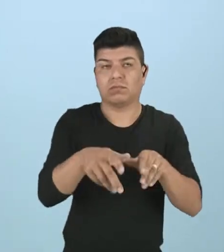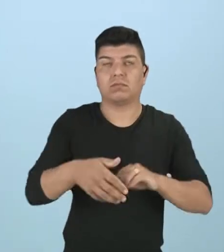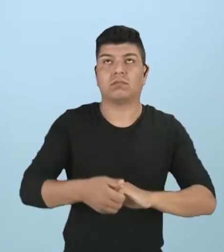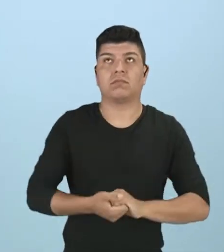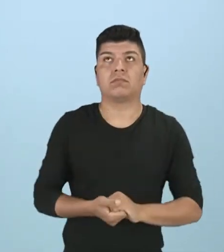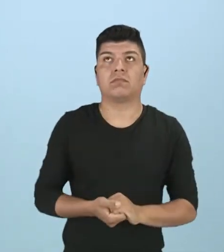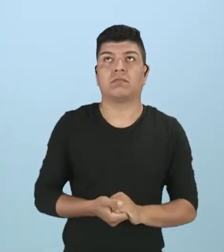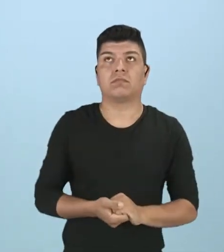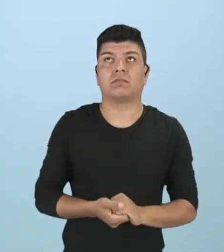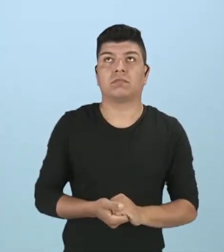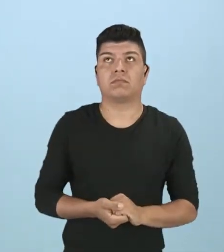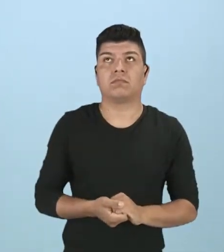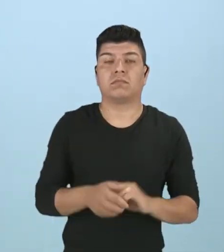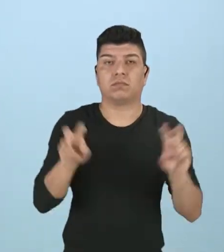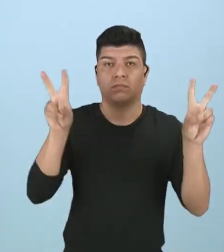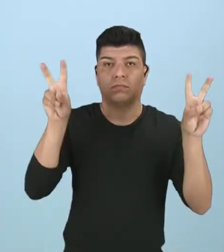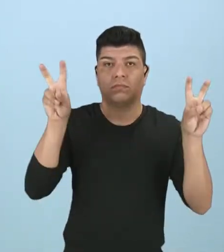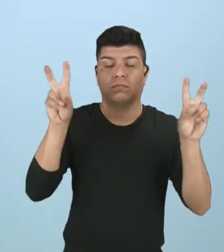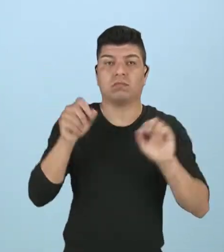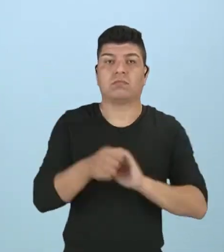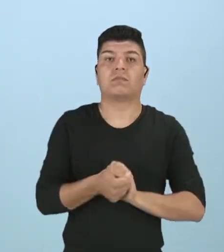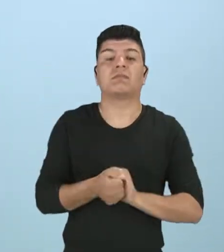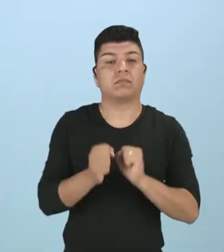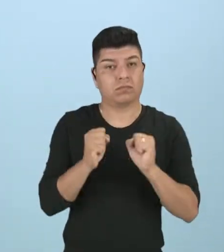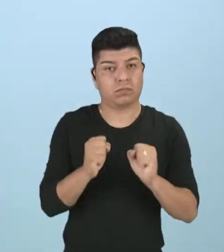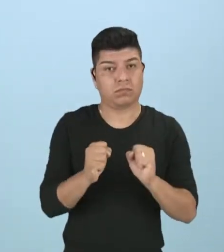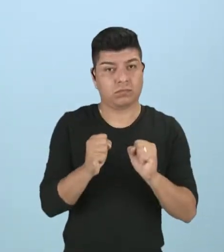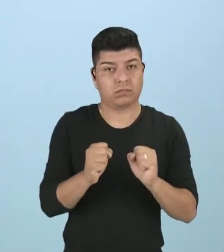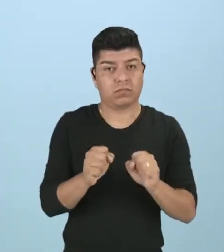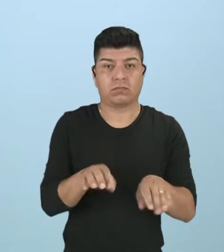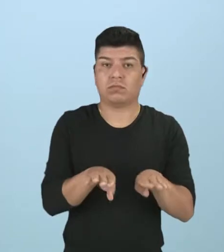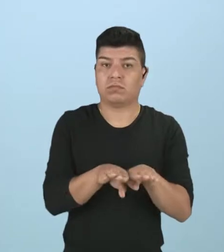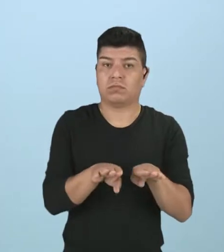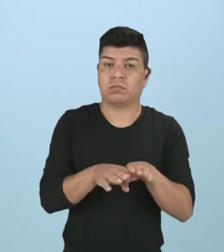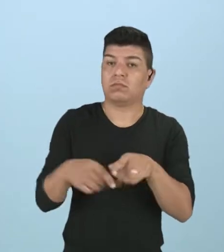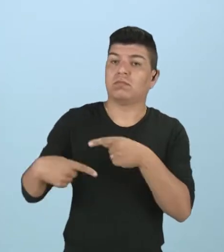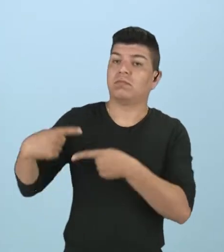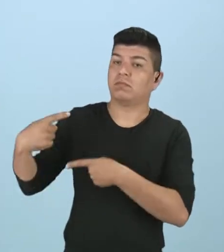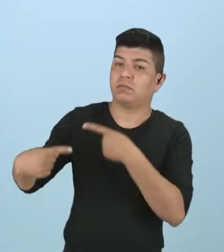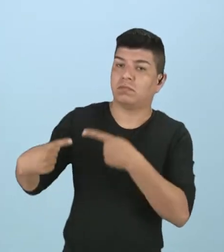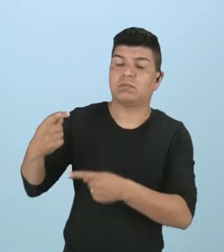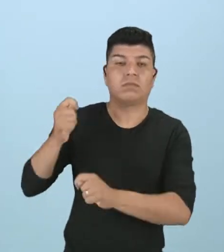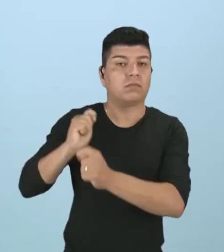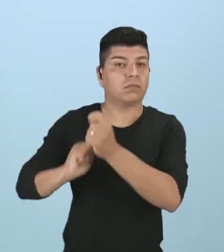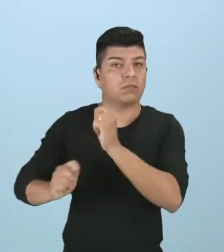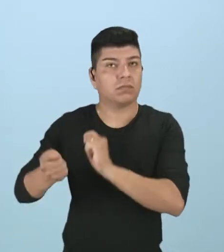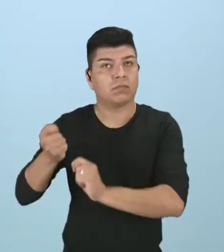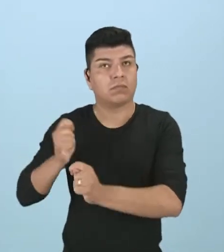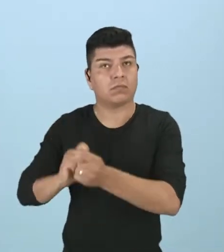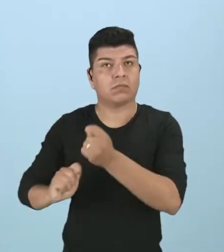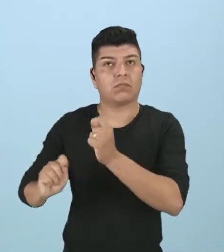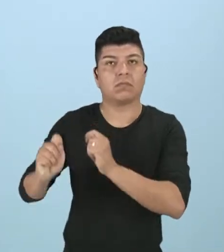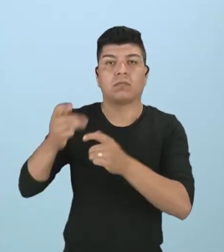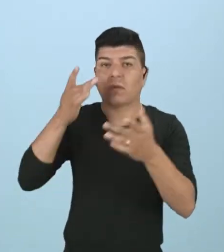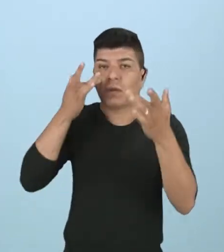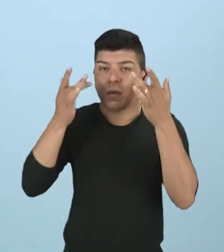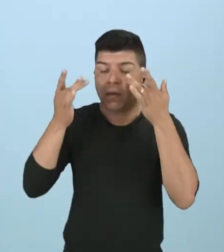¿Qué un artículo de opinión?